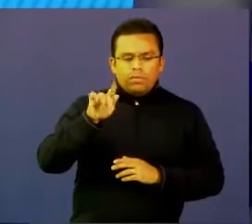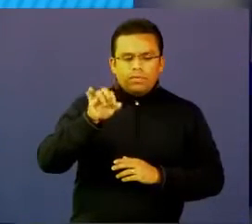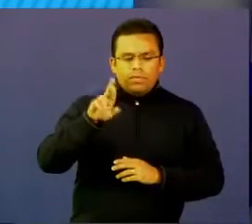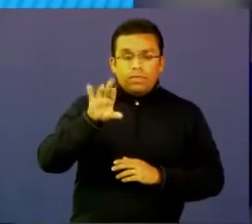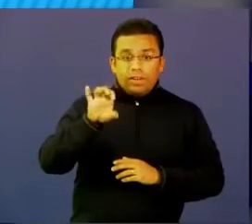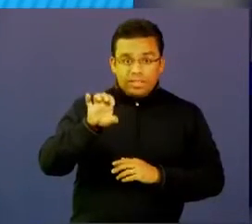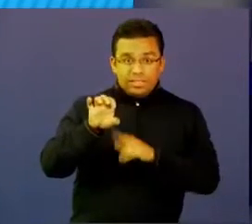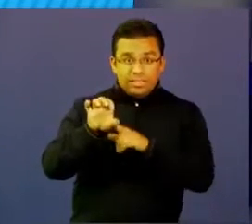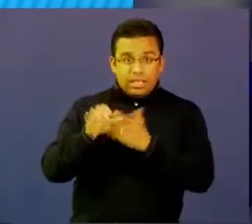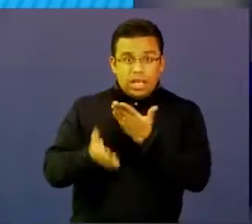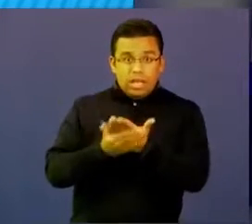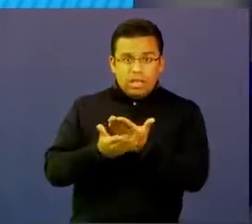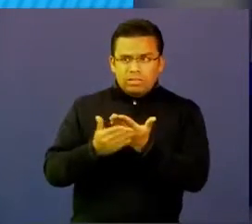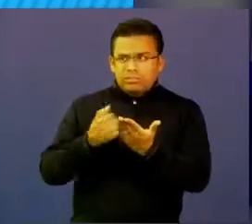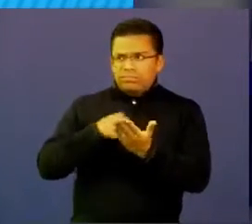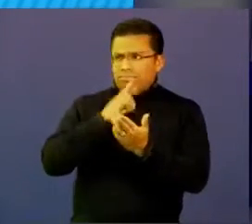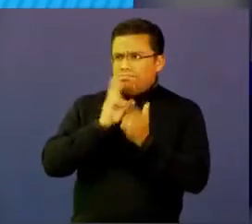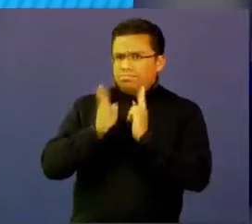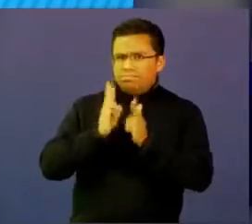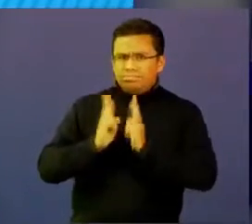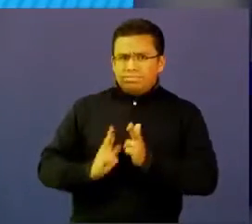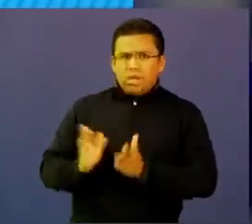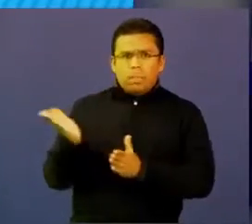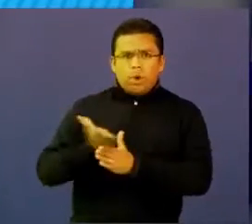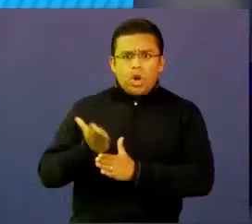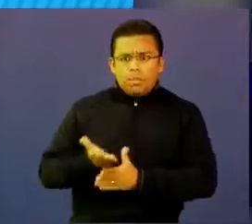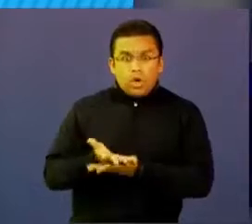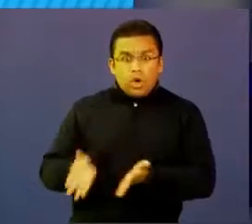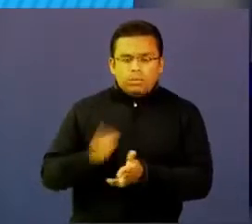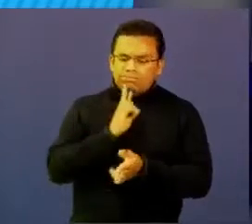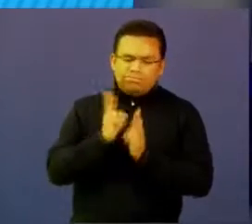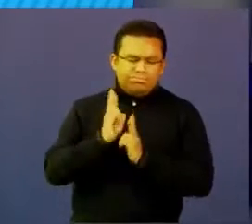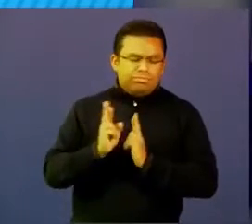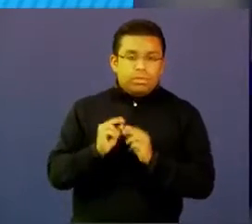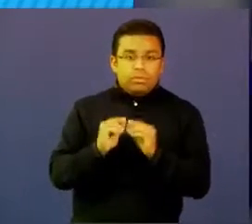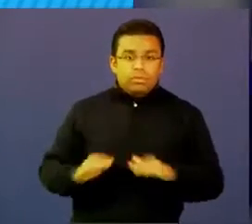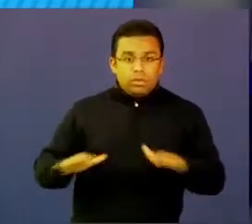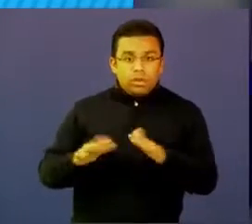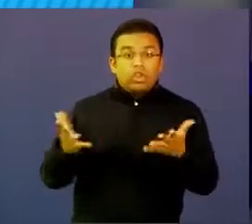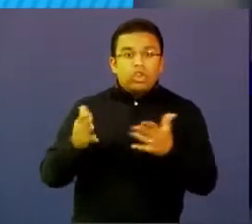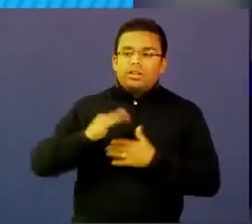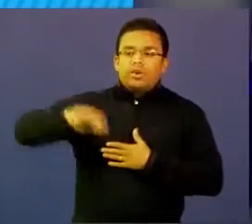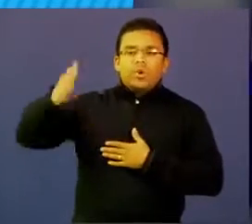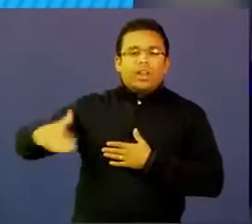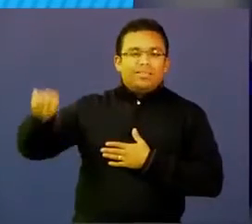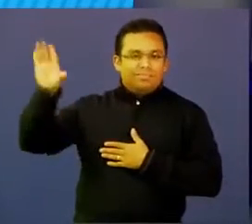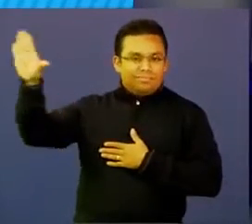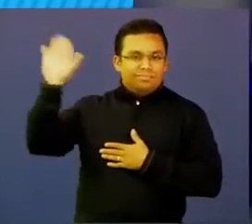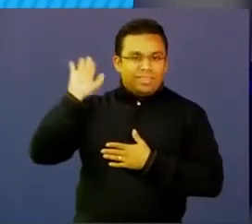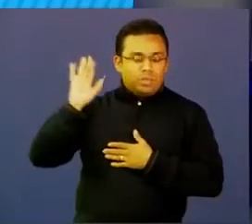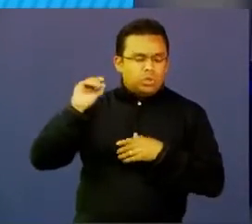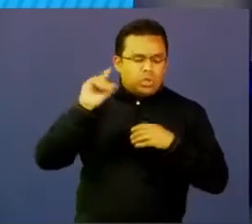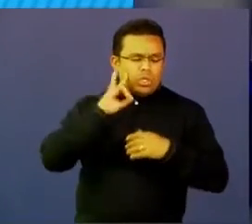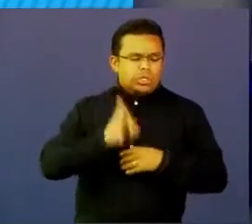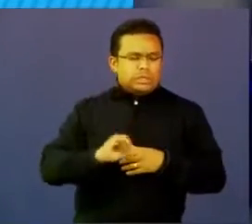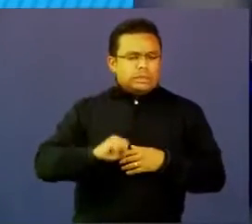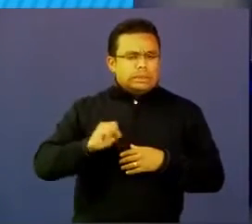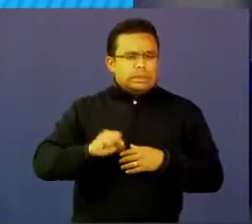lleno de soluciones y inspiradores para el sector rural, entonces, creo que el sector rural sí que puede hacer